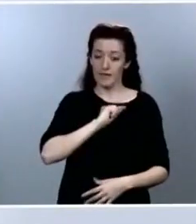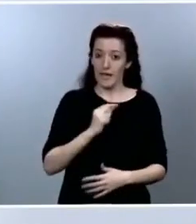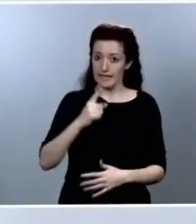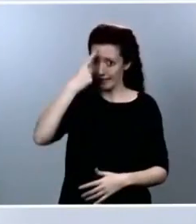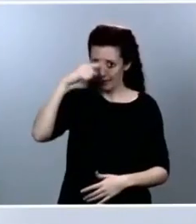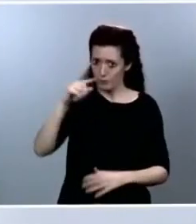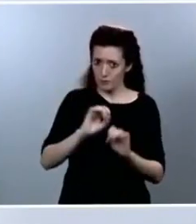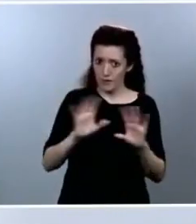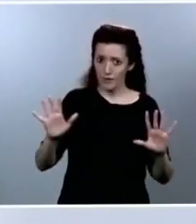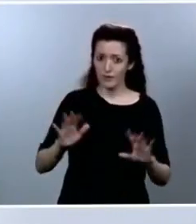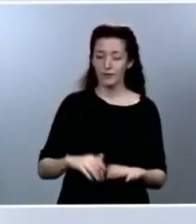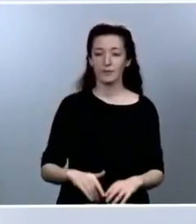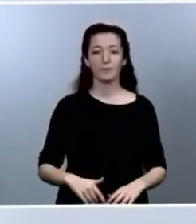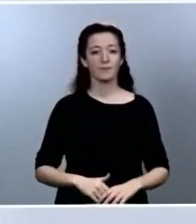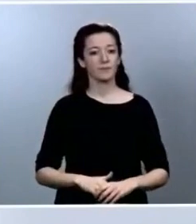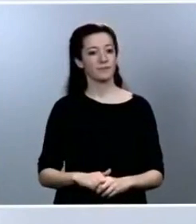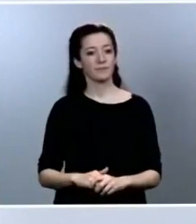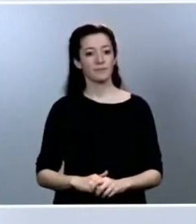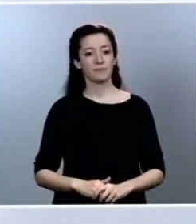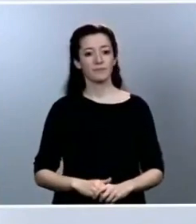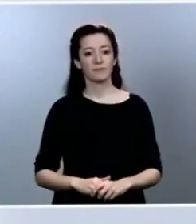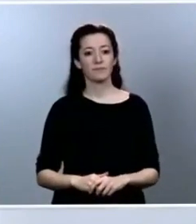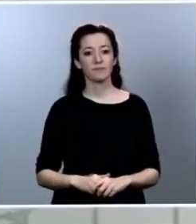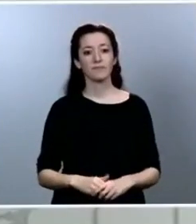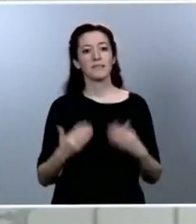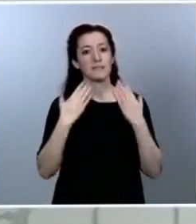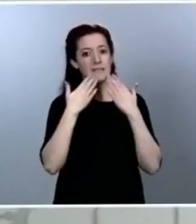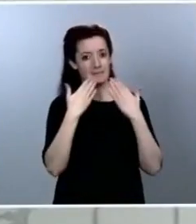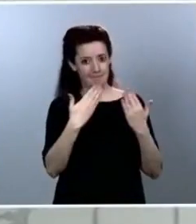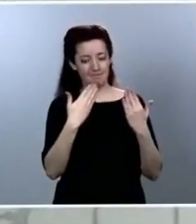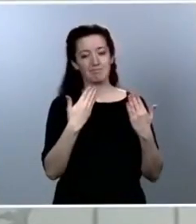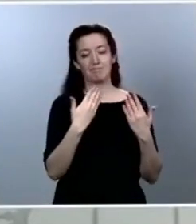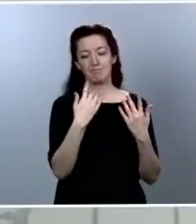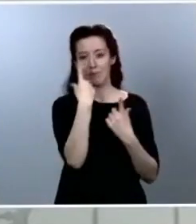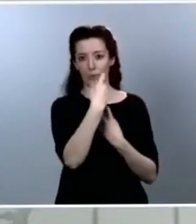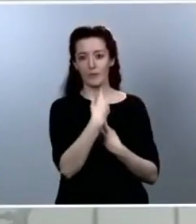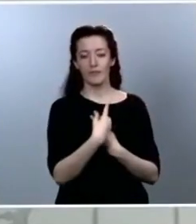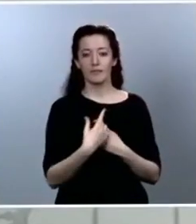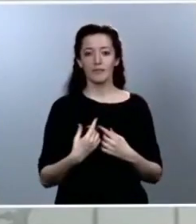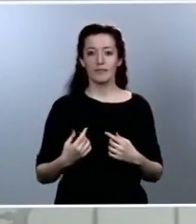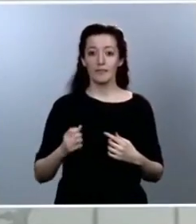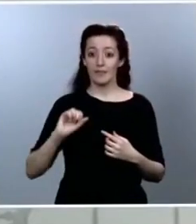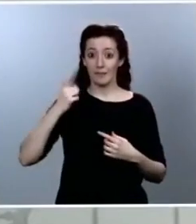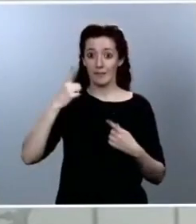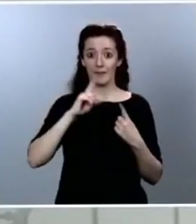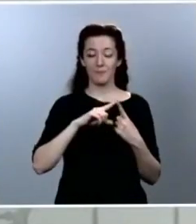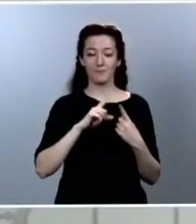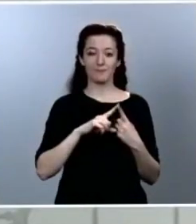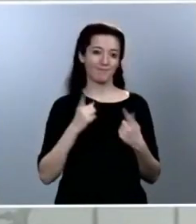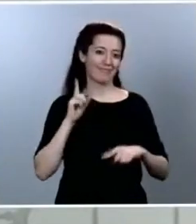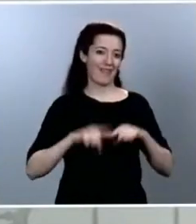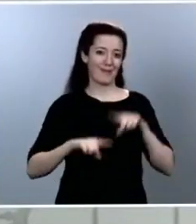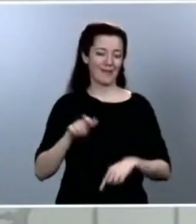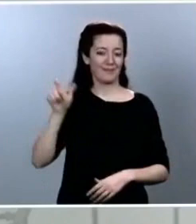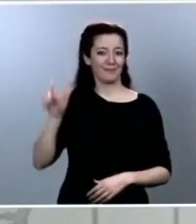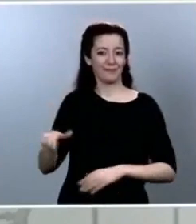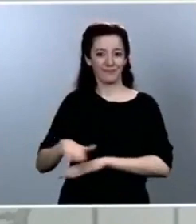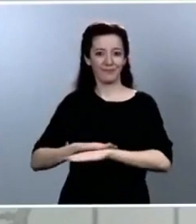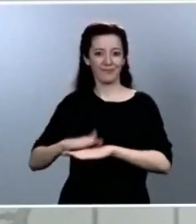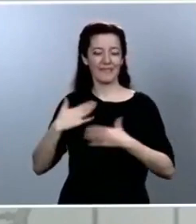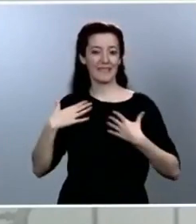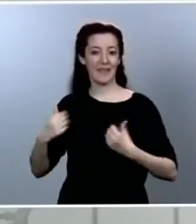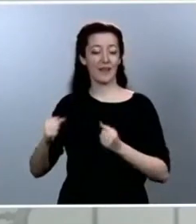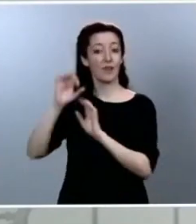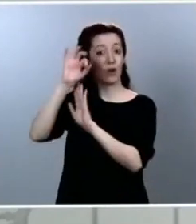Bueno, muchas gracias, Rodrigo, por tus palabras en relación con la primera de las cuestiones. Será el ministro de Sanidad en una orden quien establezca los